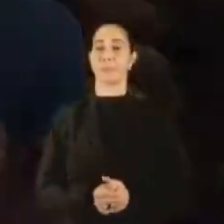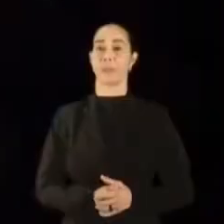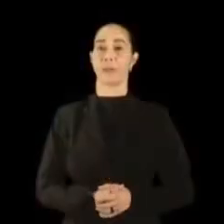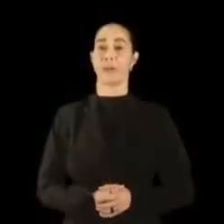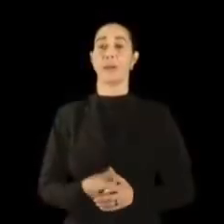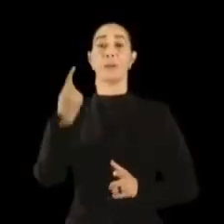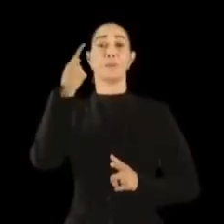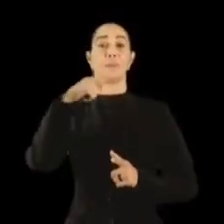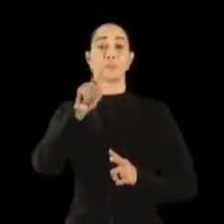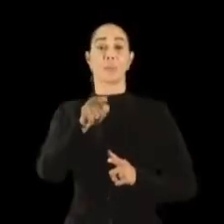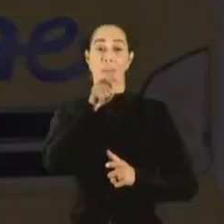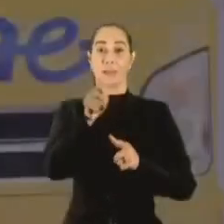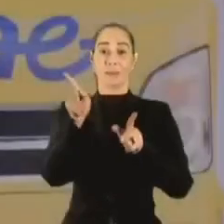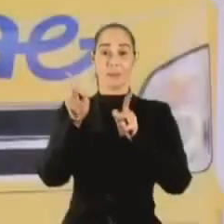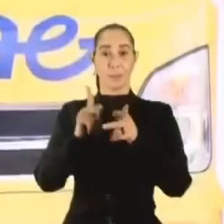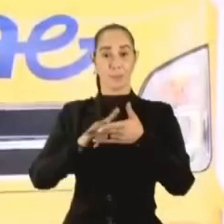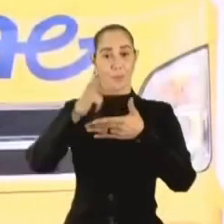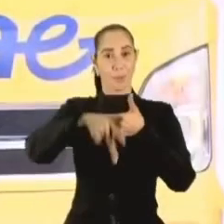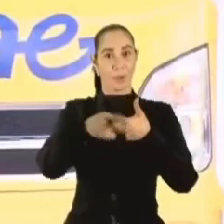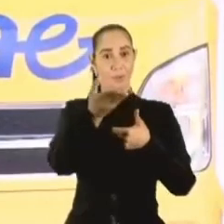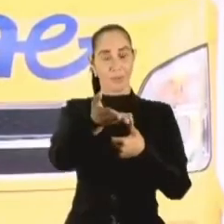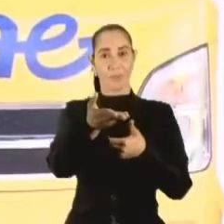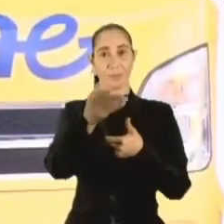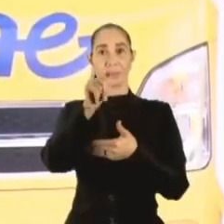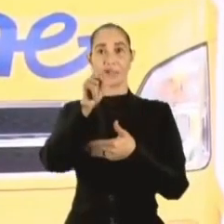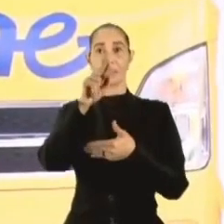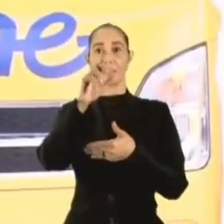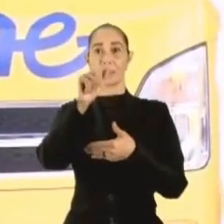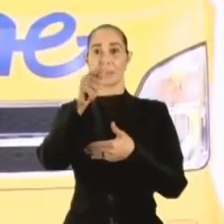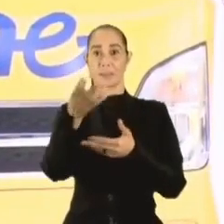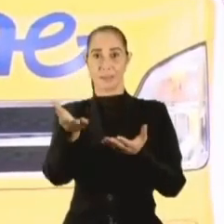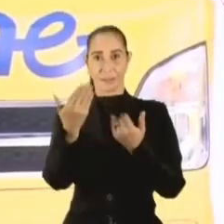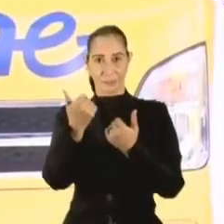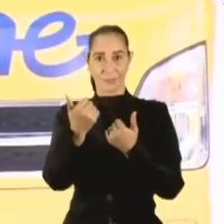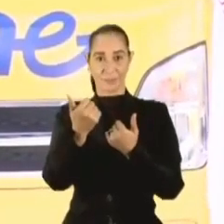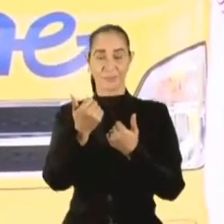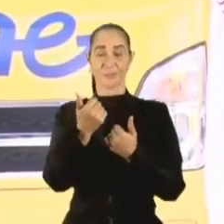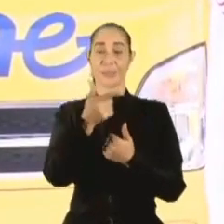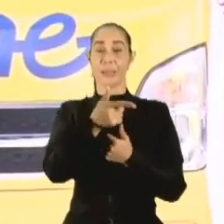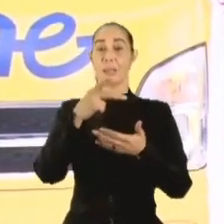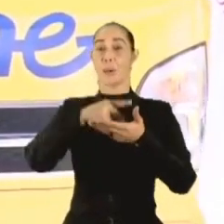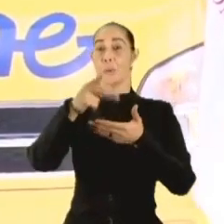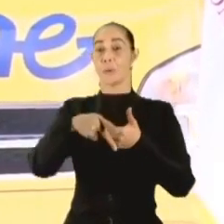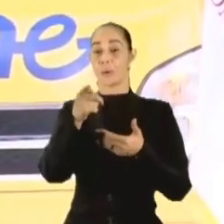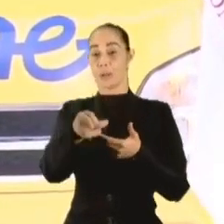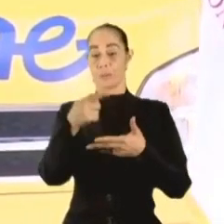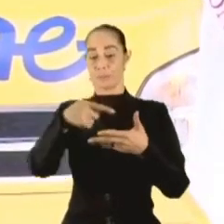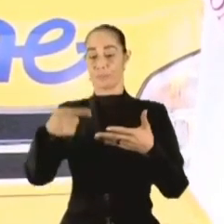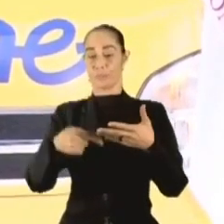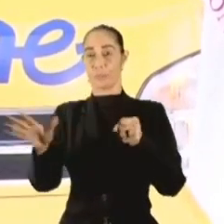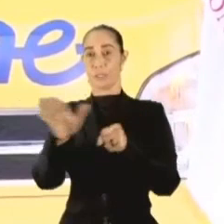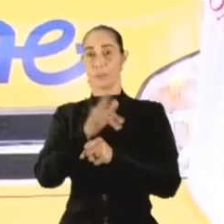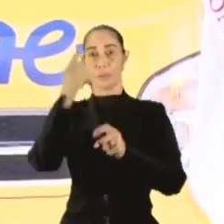Por lo tanto este programa TRAI es un programa que cumple con el